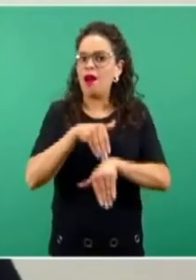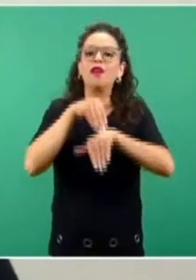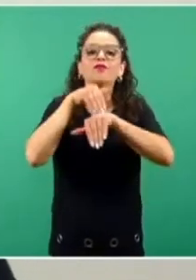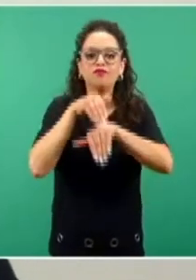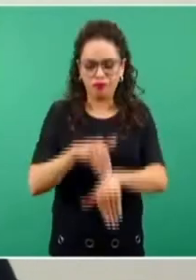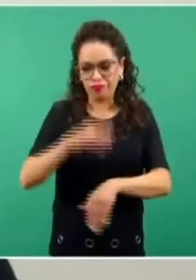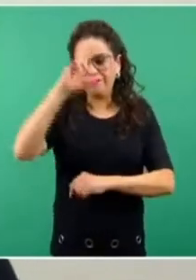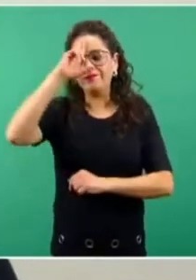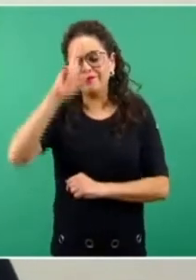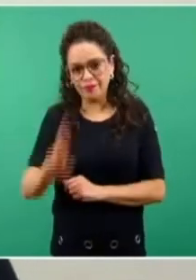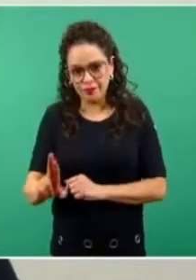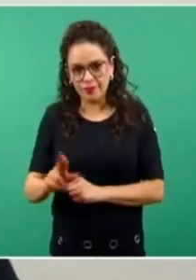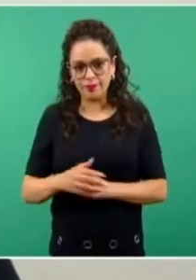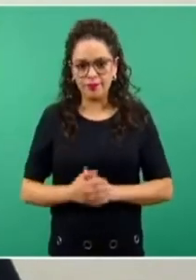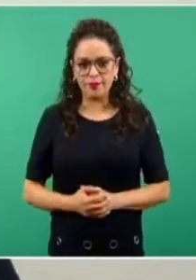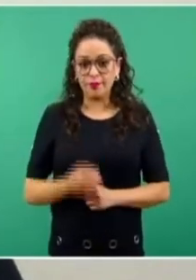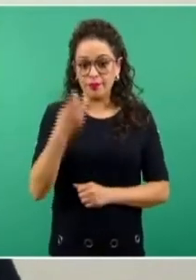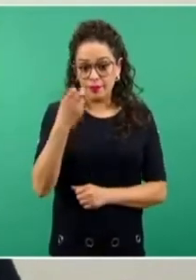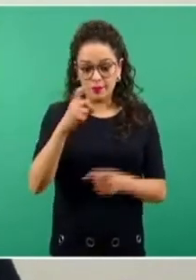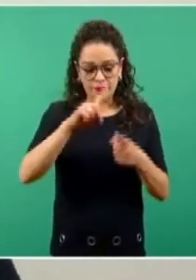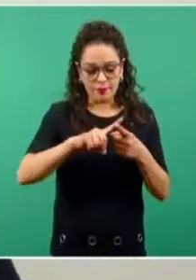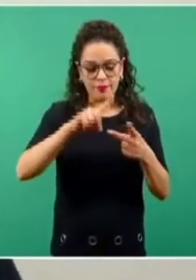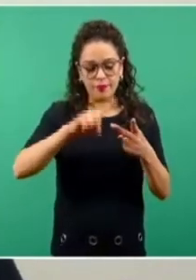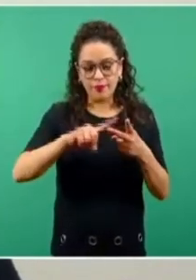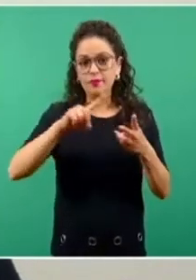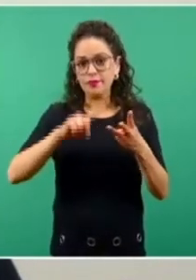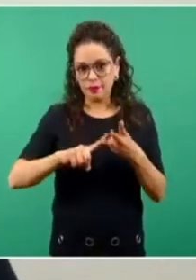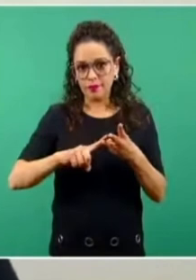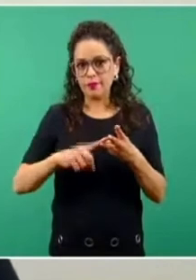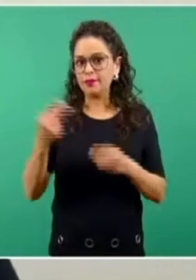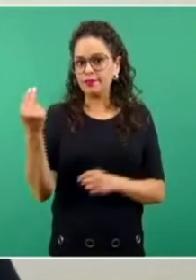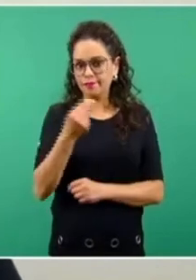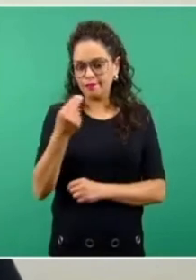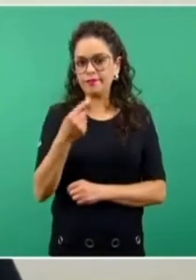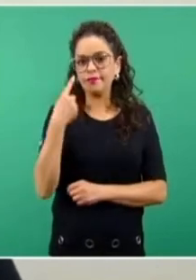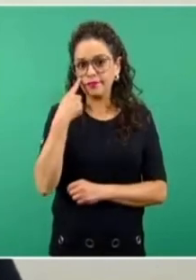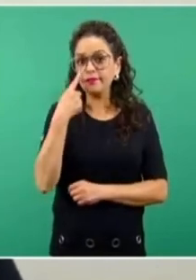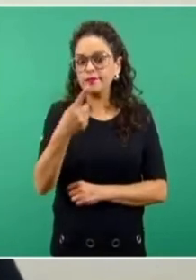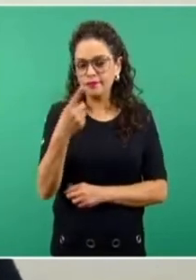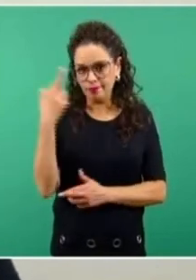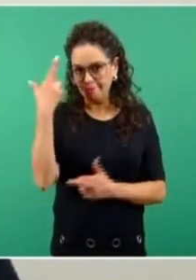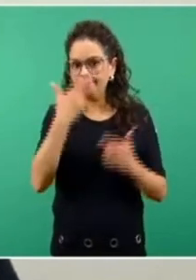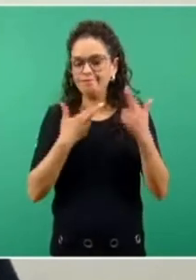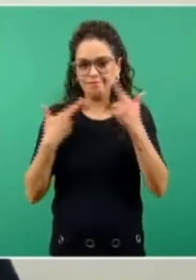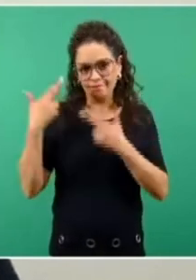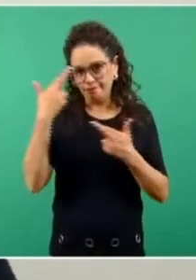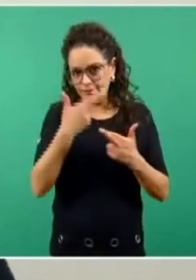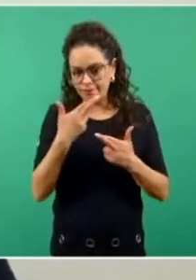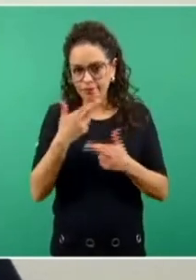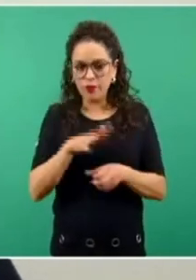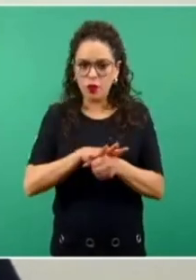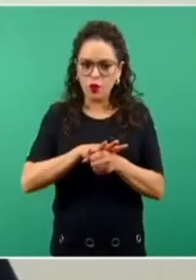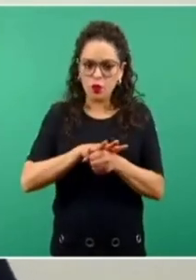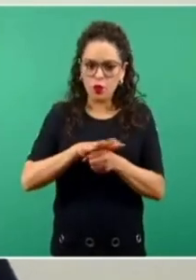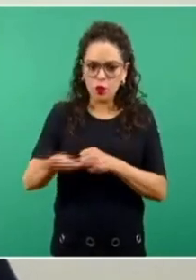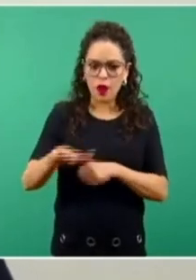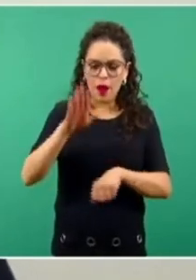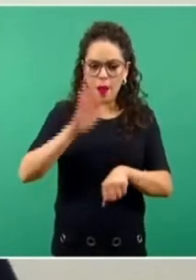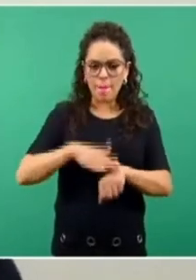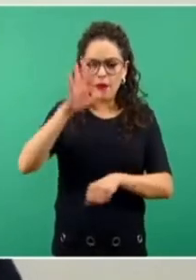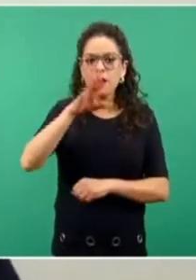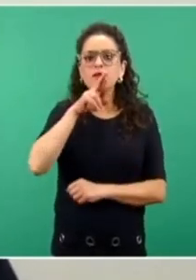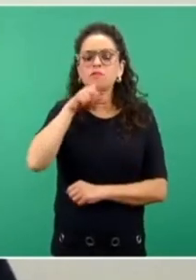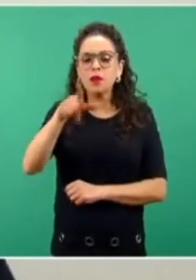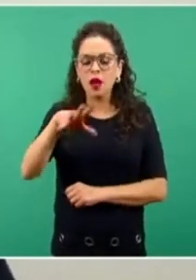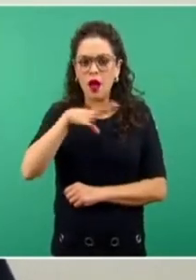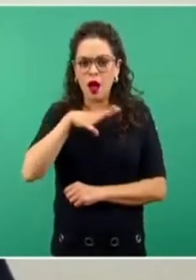prácticamente en esos tres niveles y obviamente de la mejor respuesta y de la mejor implementación que